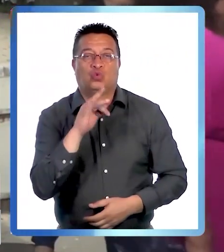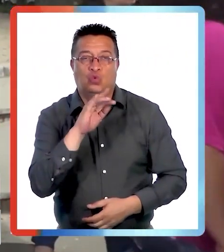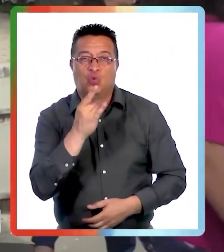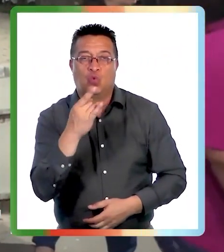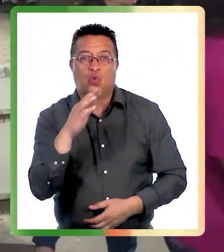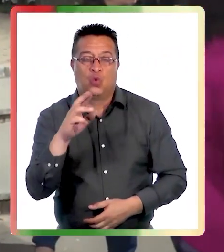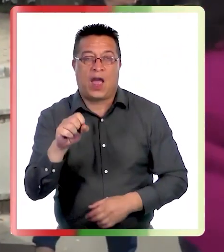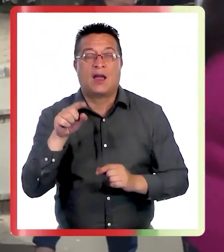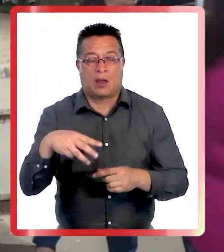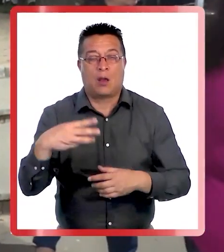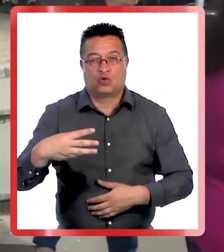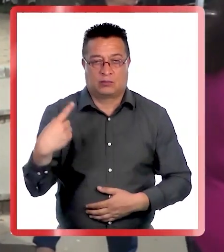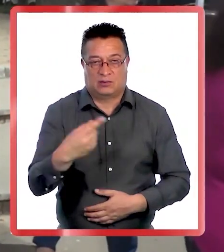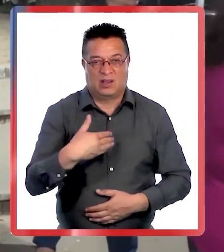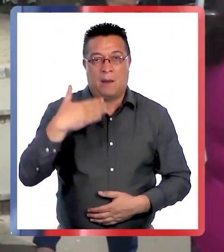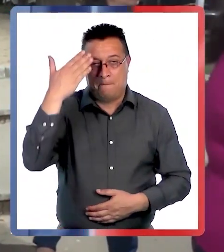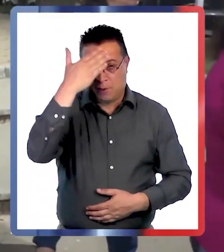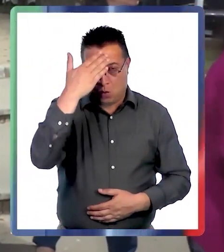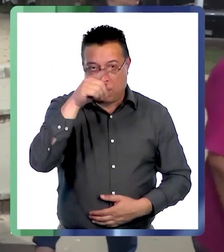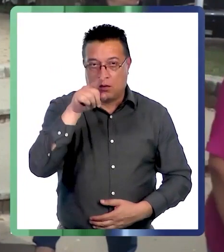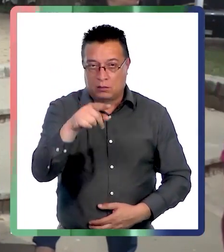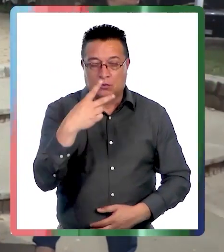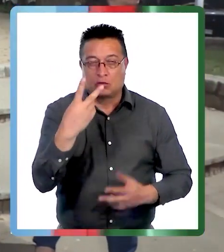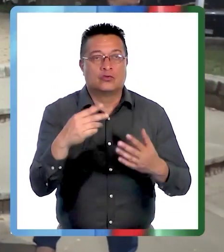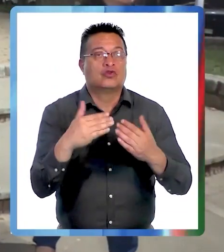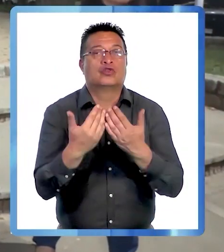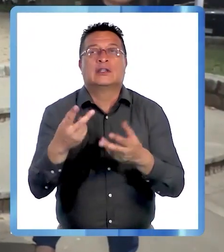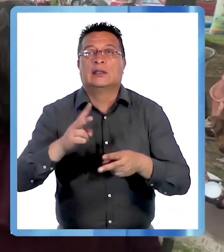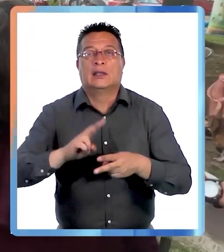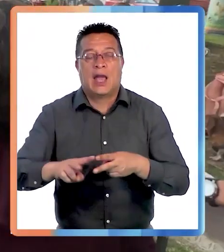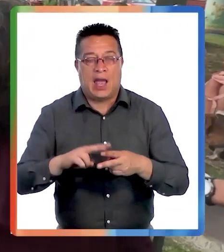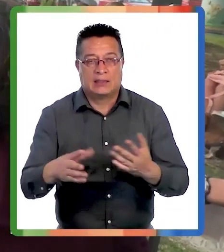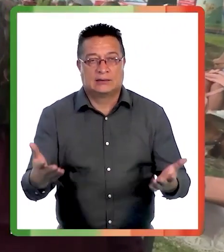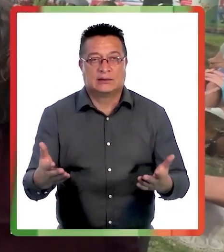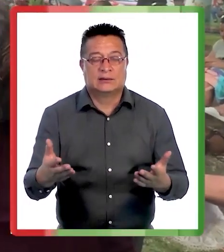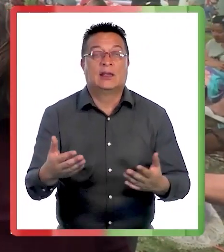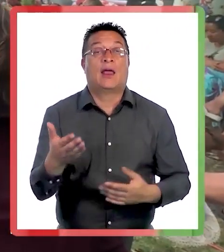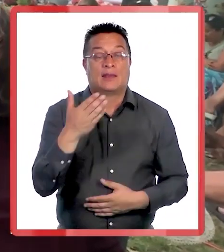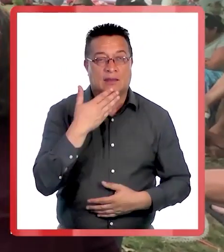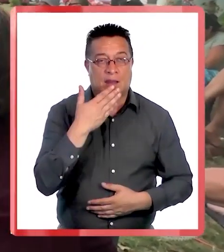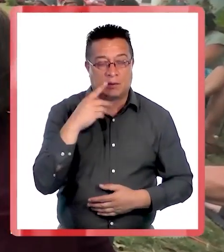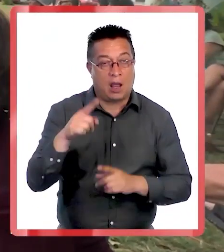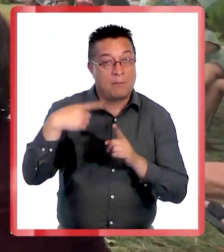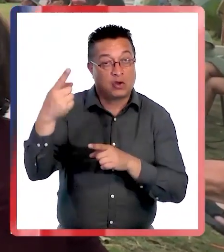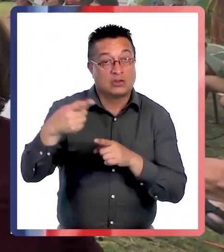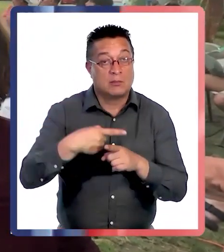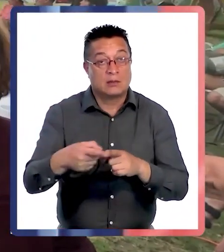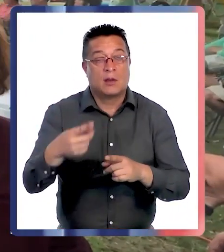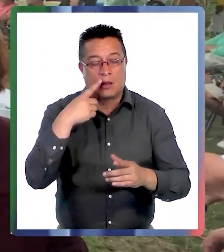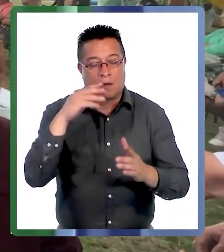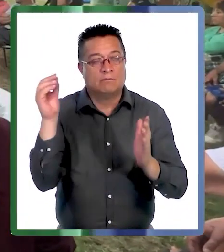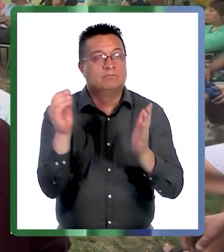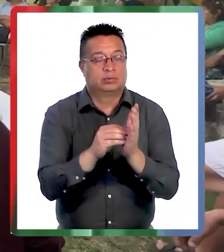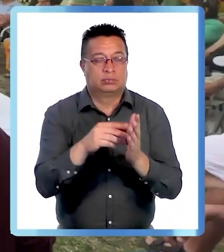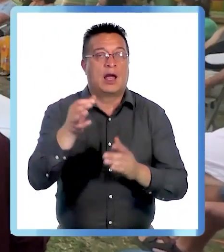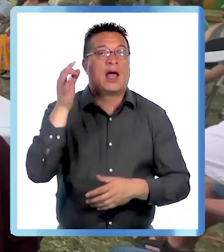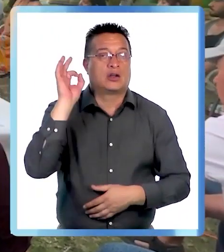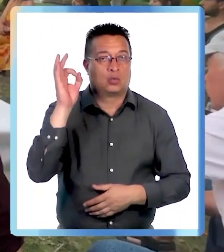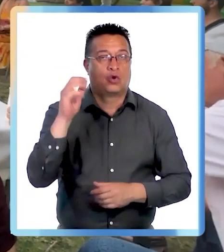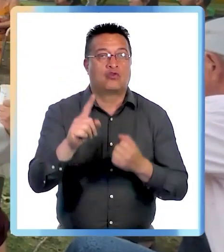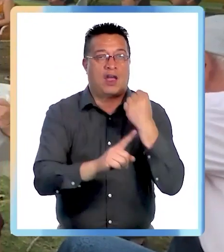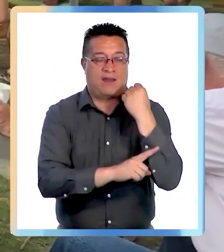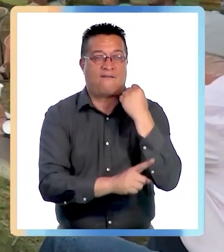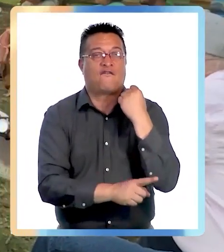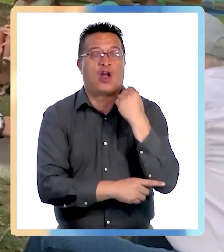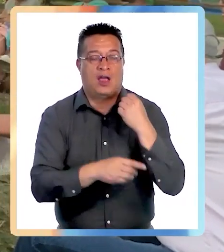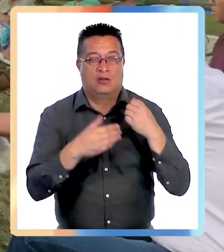muy preocupados y pendientes de todas las acciones que se están haciendo. Incluso ya la próxima semana se tiene fijada una reunión con el abogado